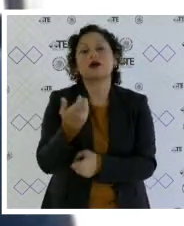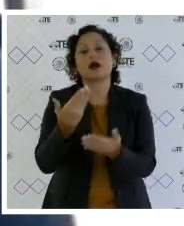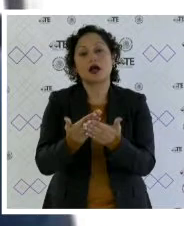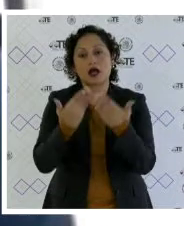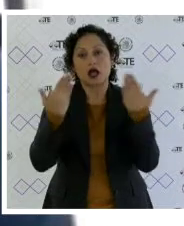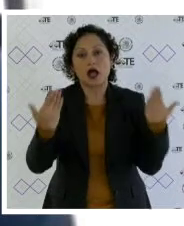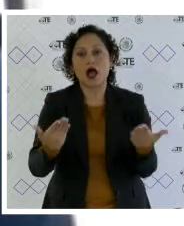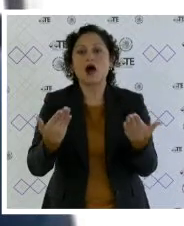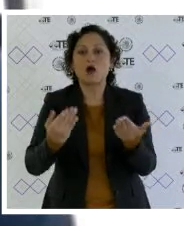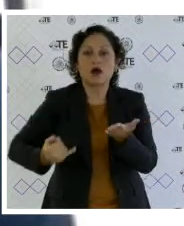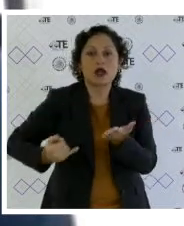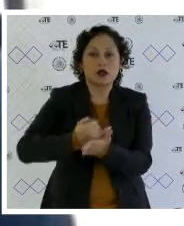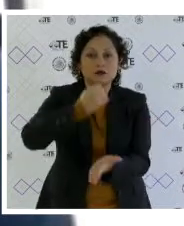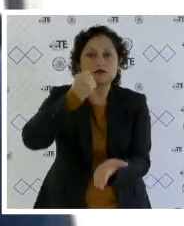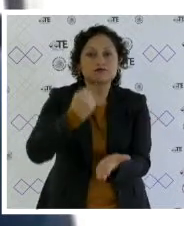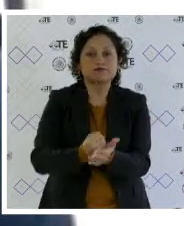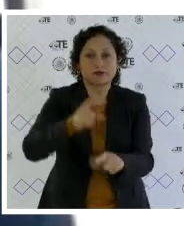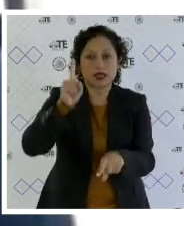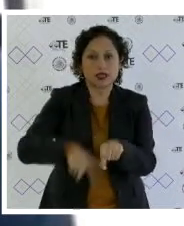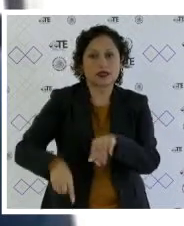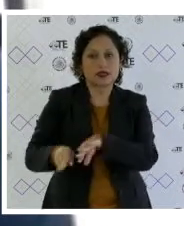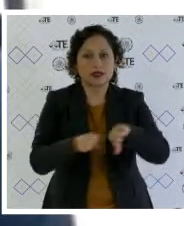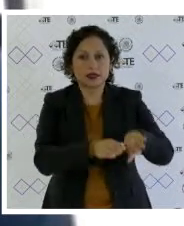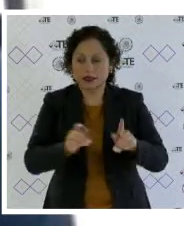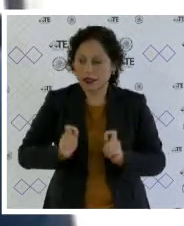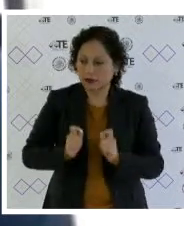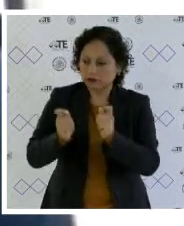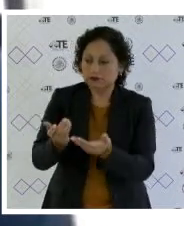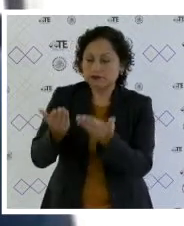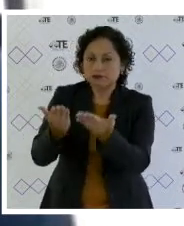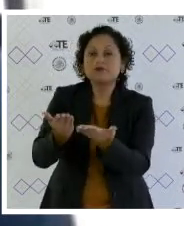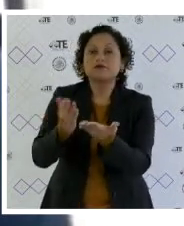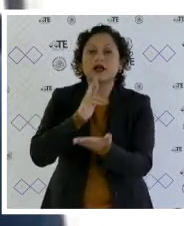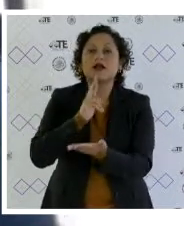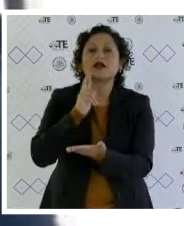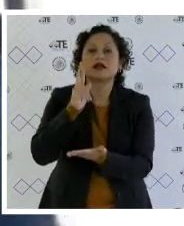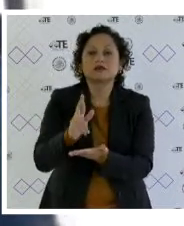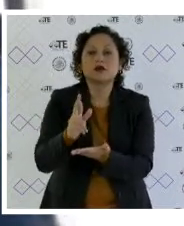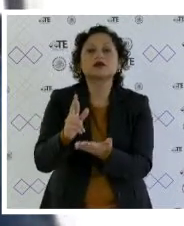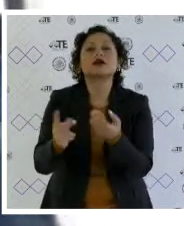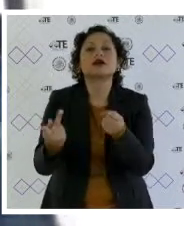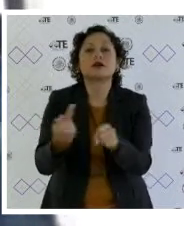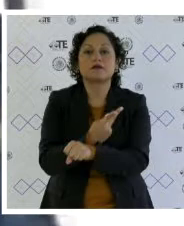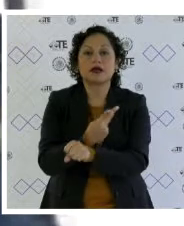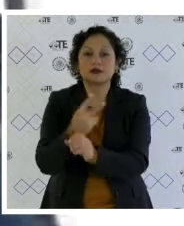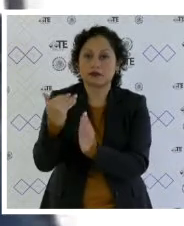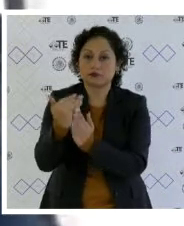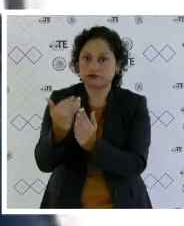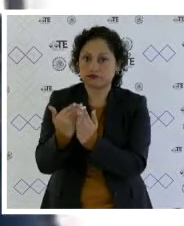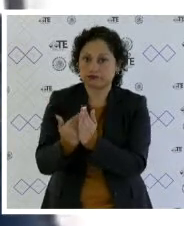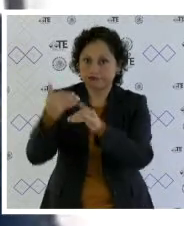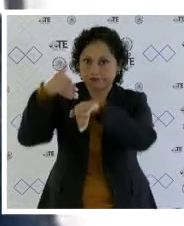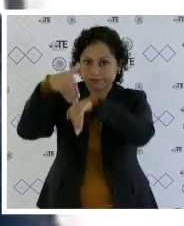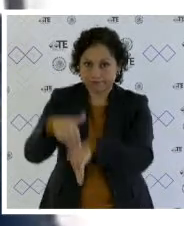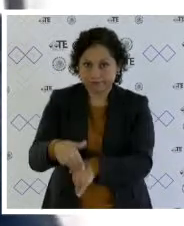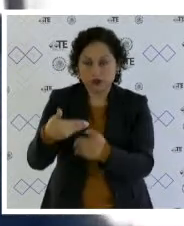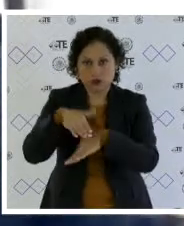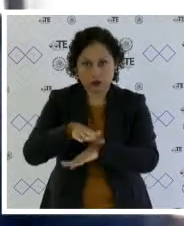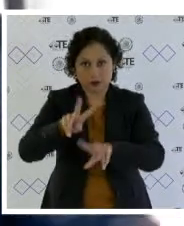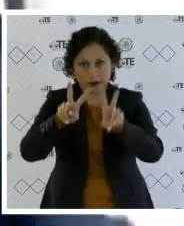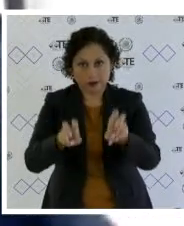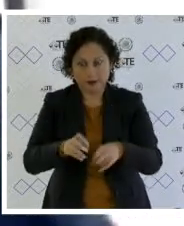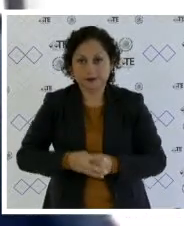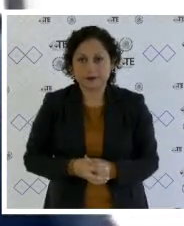revocar los dictámenes empuñados y en plenitud de jurisdicción resolver la situación que ha de imperar respecto a los proyectos referidos.